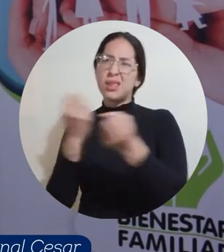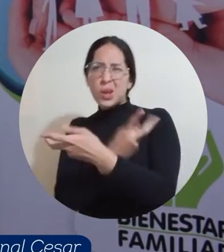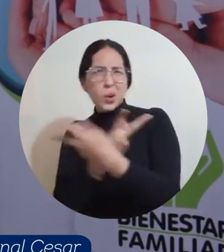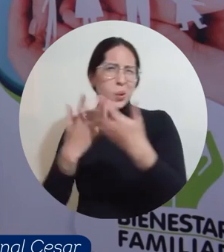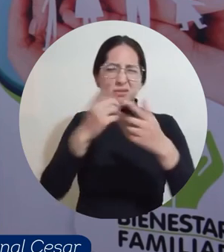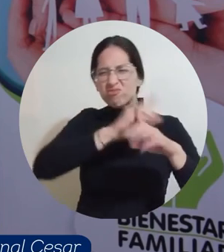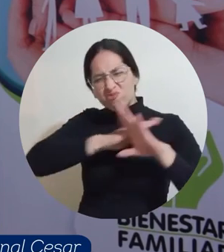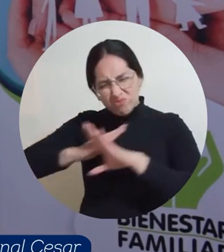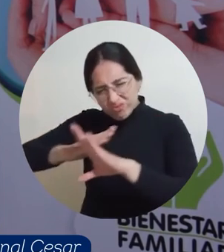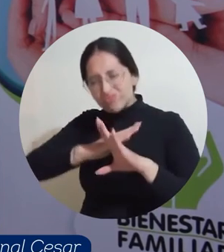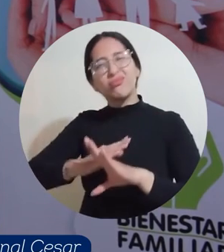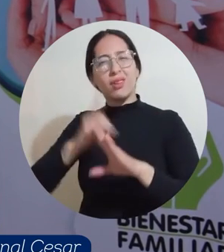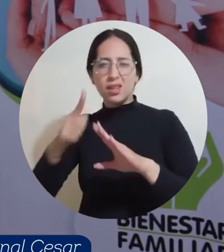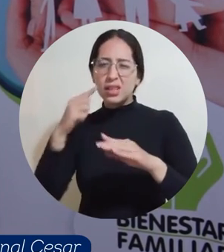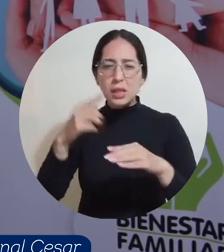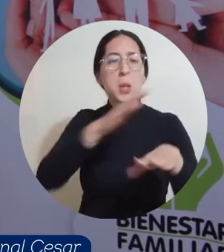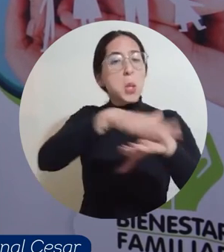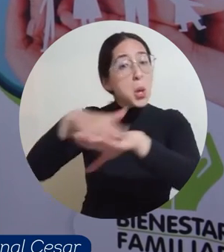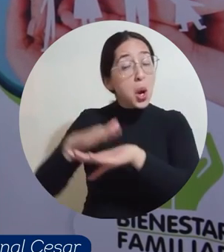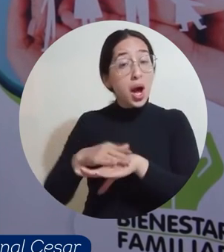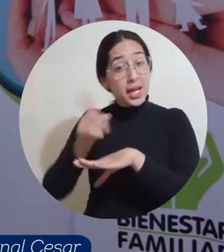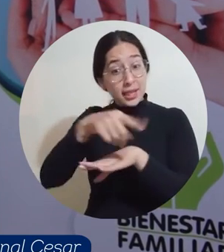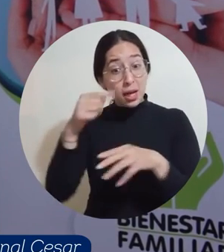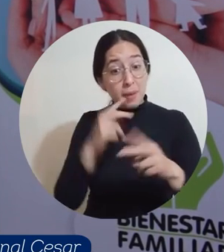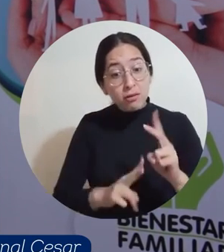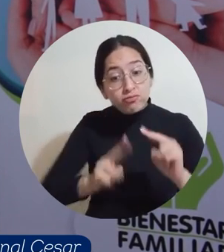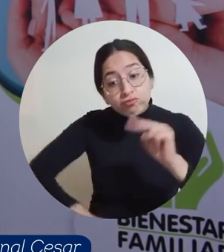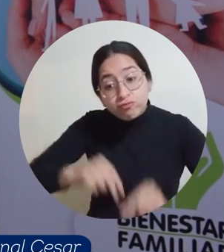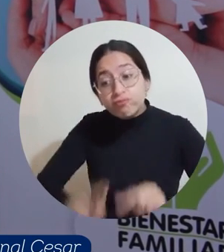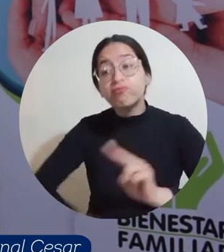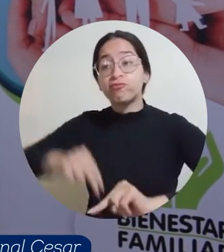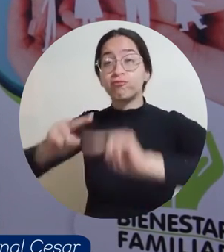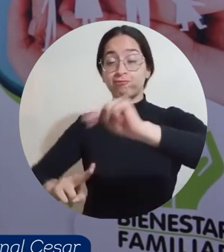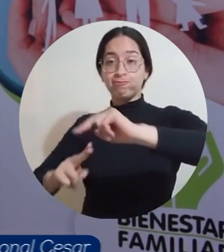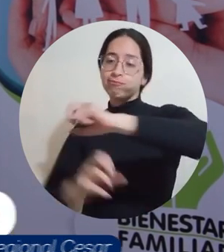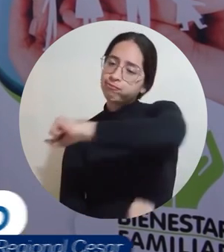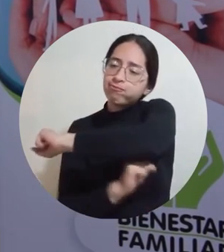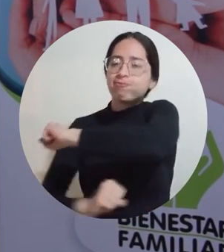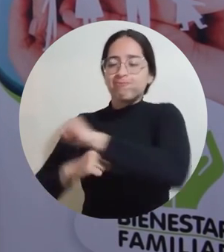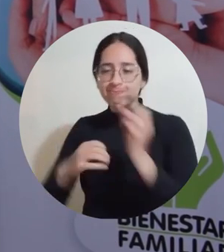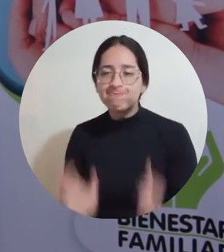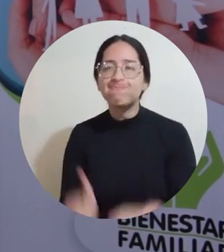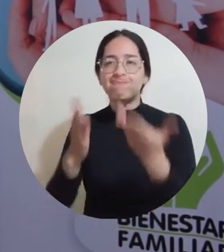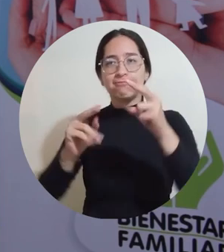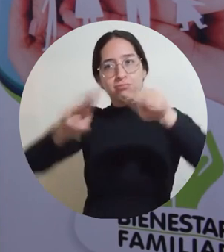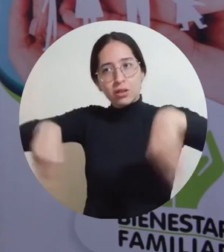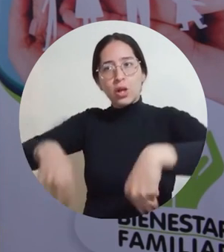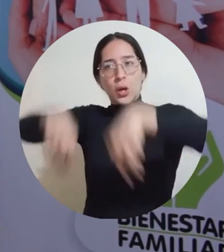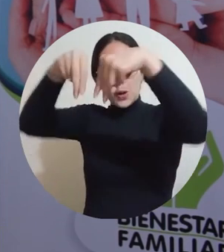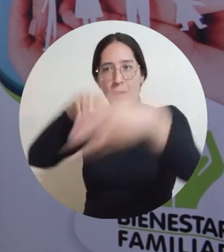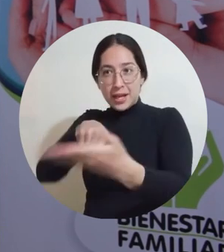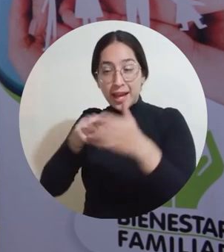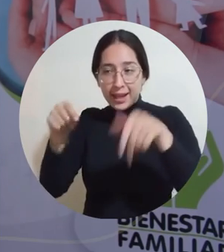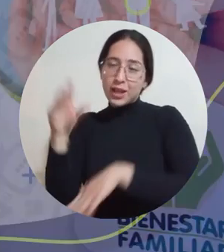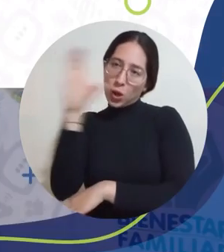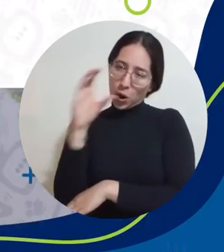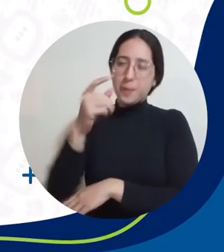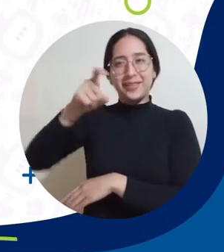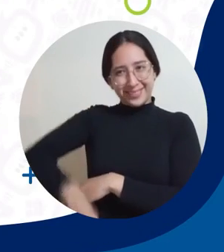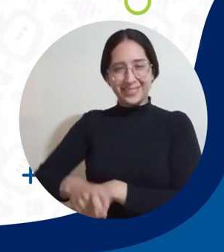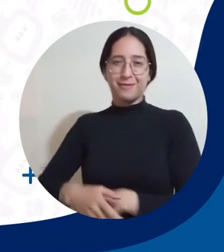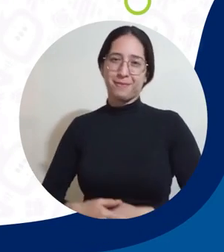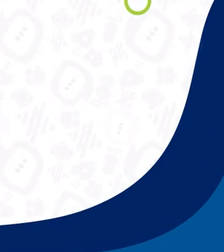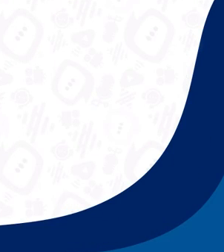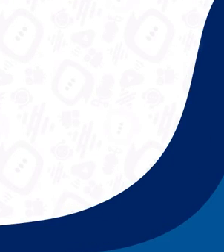Y poder construir a partir de esa base a esa sociedad que nuestro Estado requiere, que nuestro país requiere.